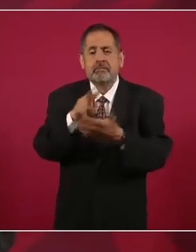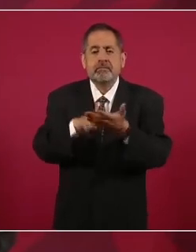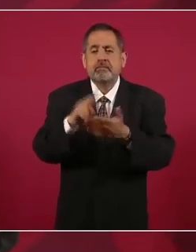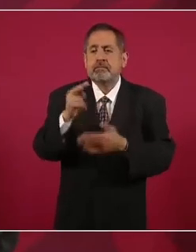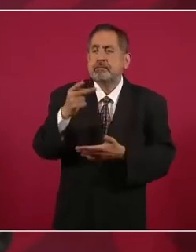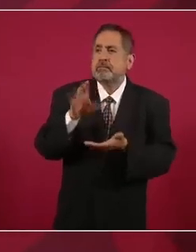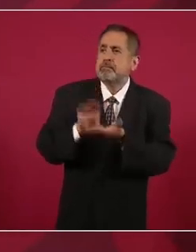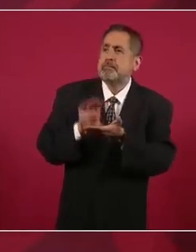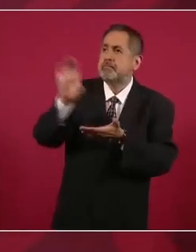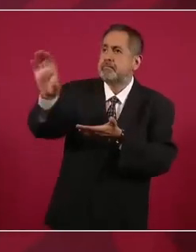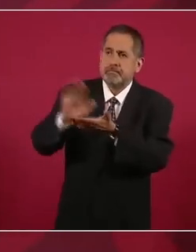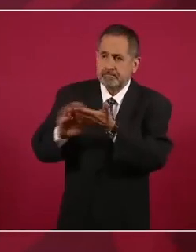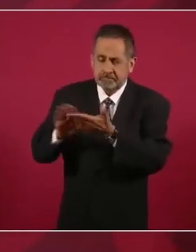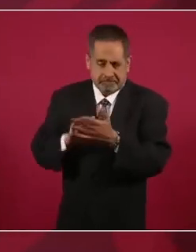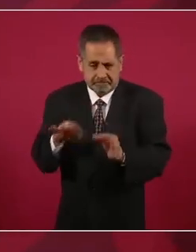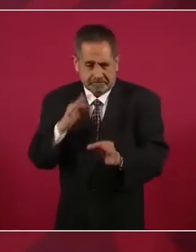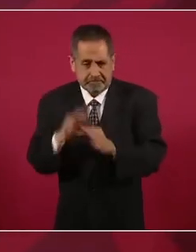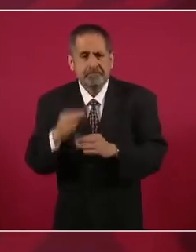para que el que llegue